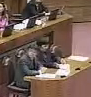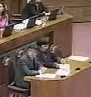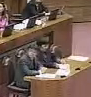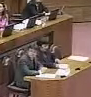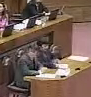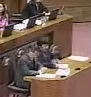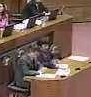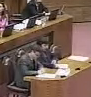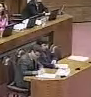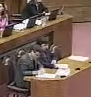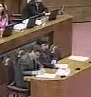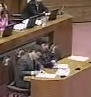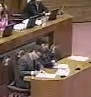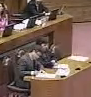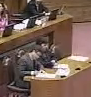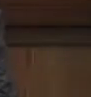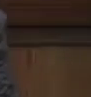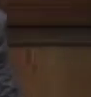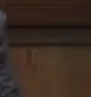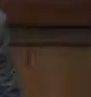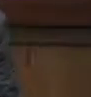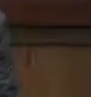Señor Presidente, estimados colegas,